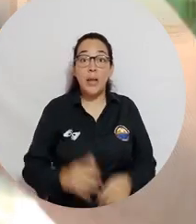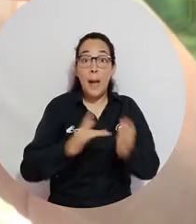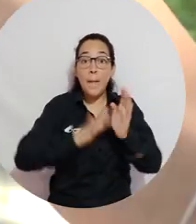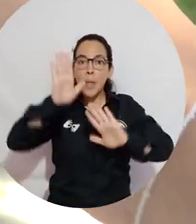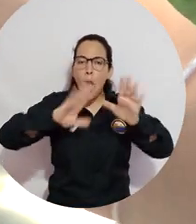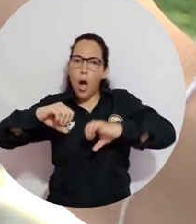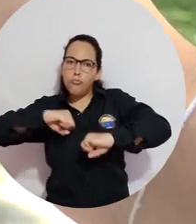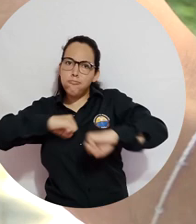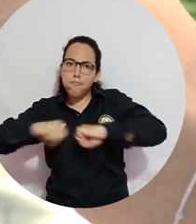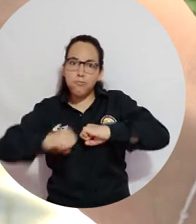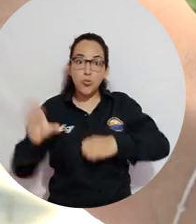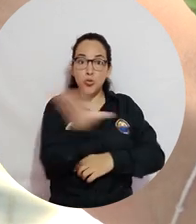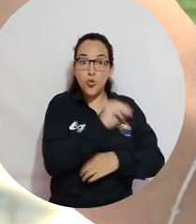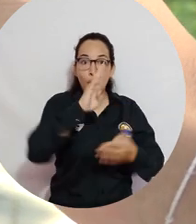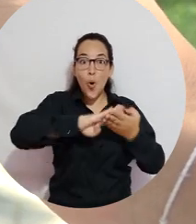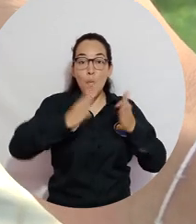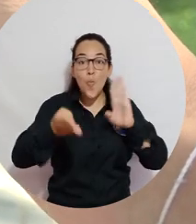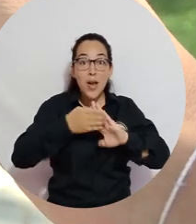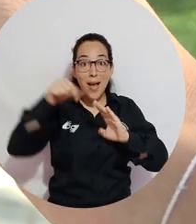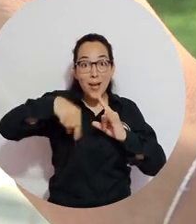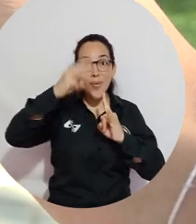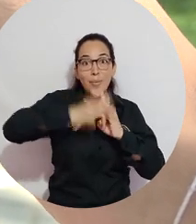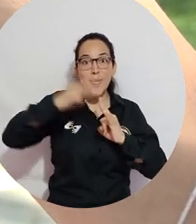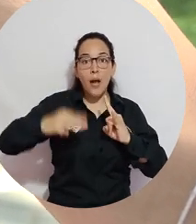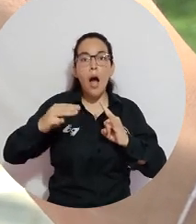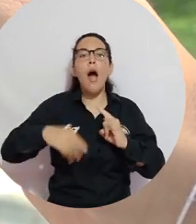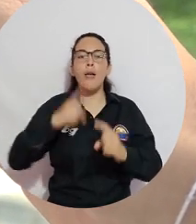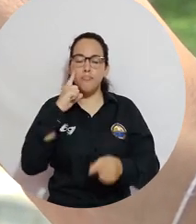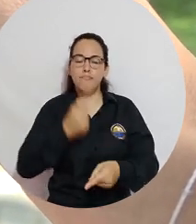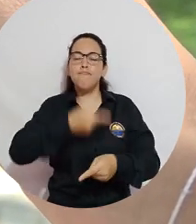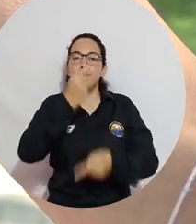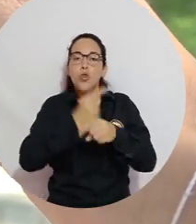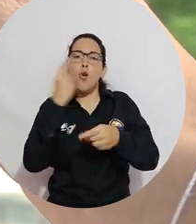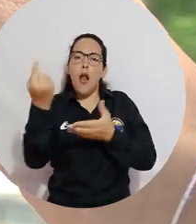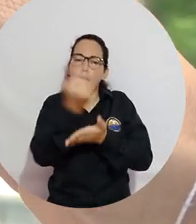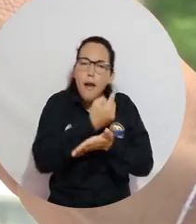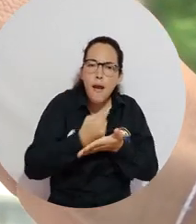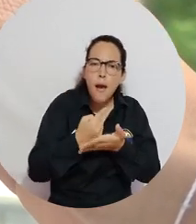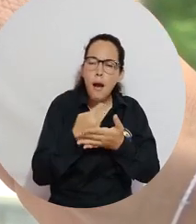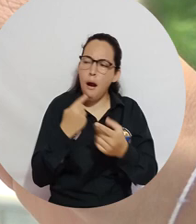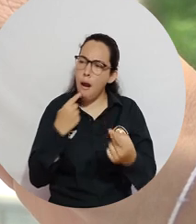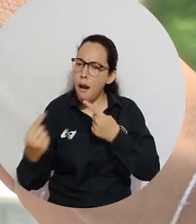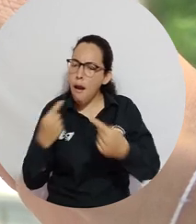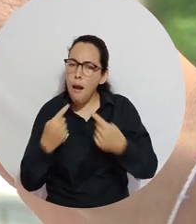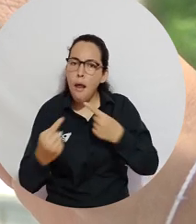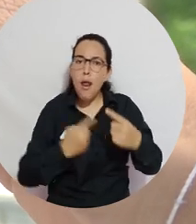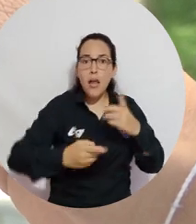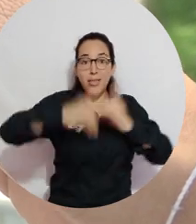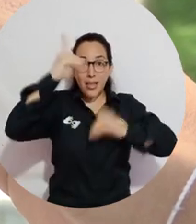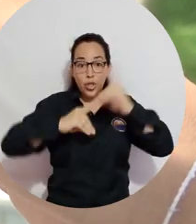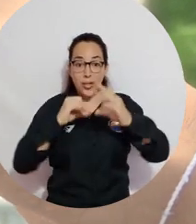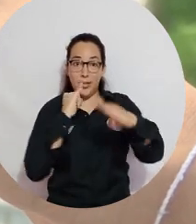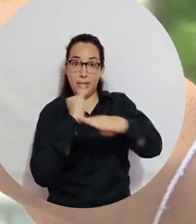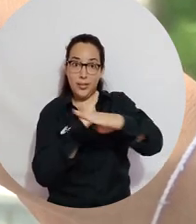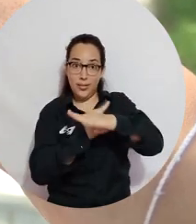La participación activa de la comunidad universitaria asegurará que las discusiones, deliberaciones y decisiones